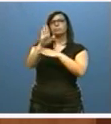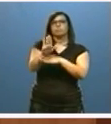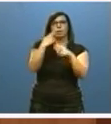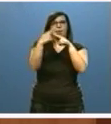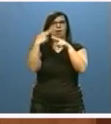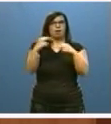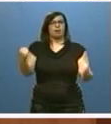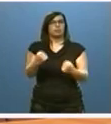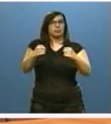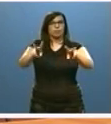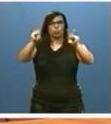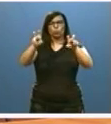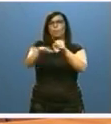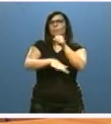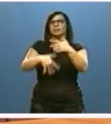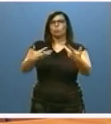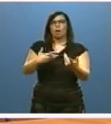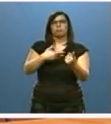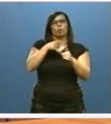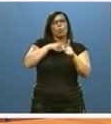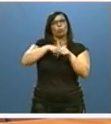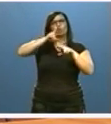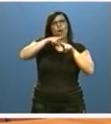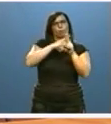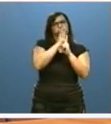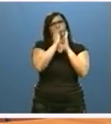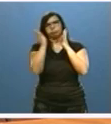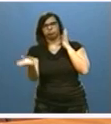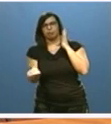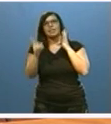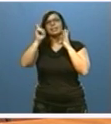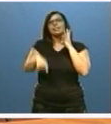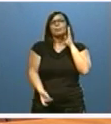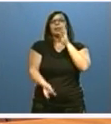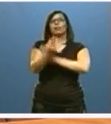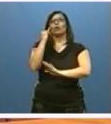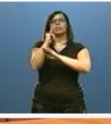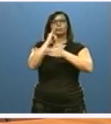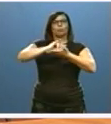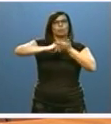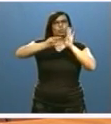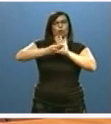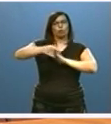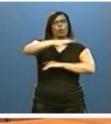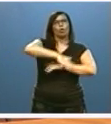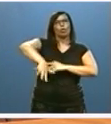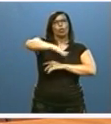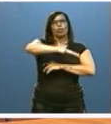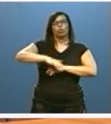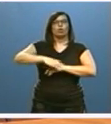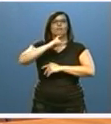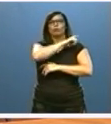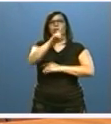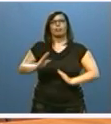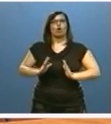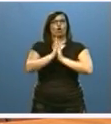basadas en usos alternativos del carbón, incluyendo la creación de un instituto tecnológico en las instalaciones de la Fundación Santa Bárbara.